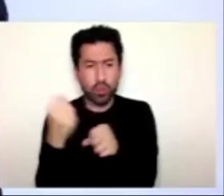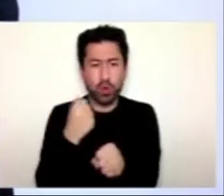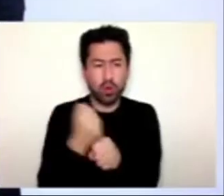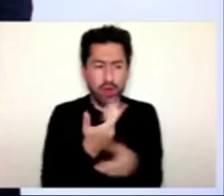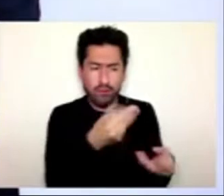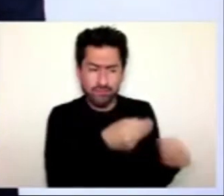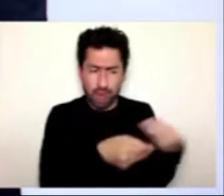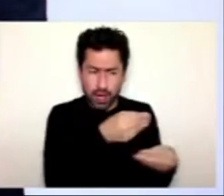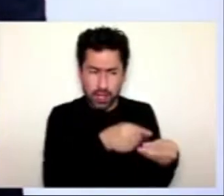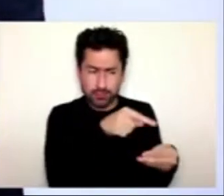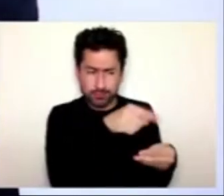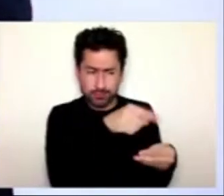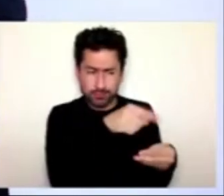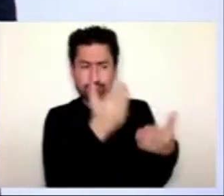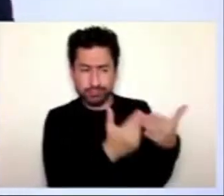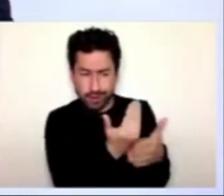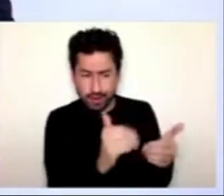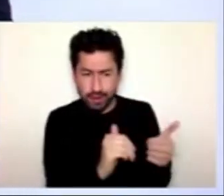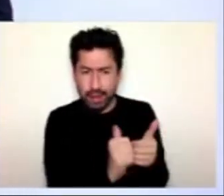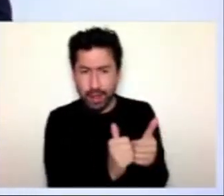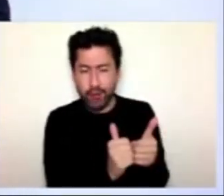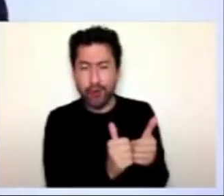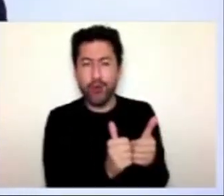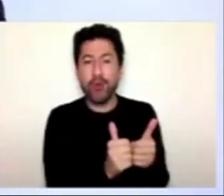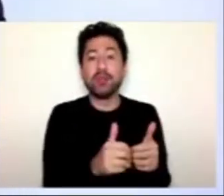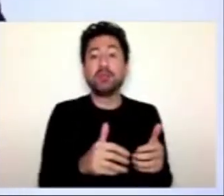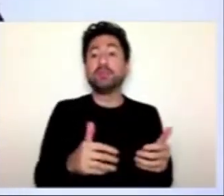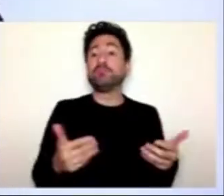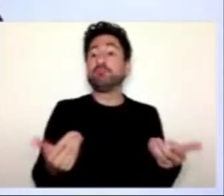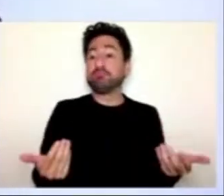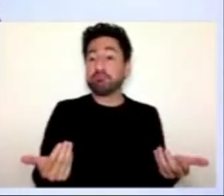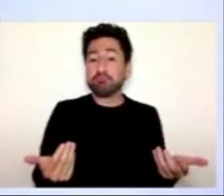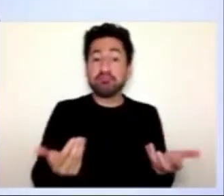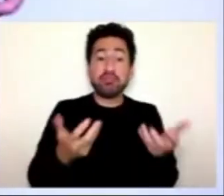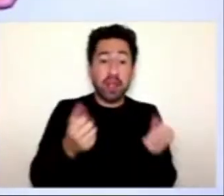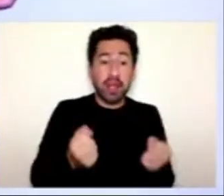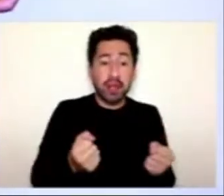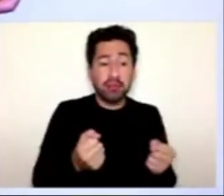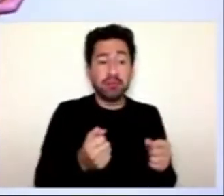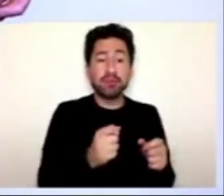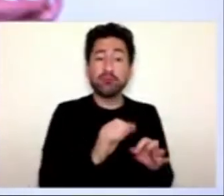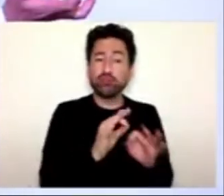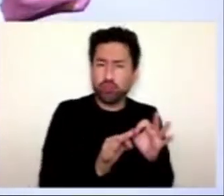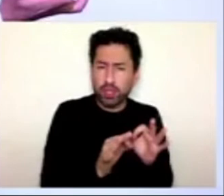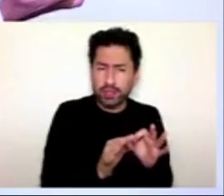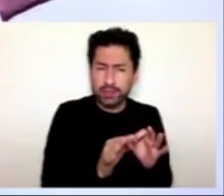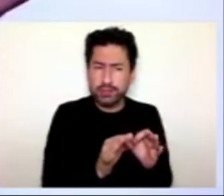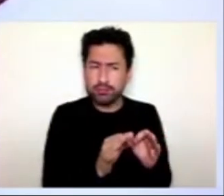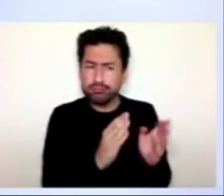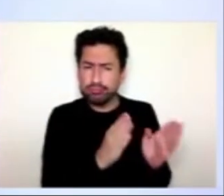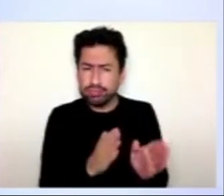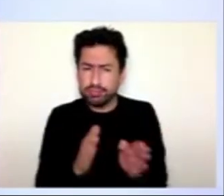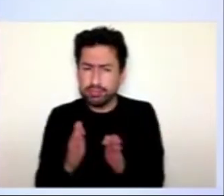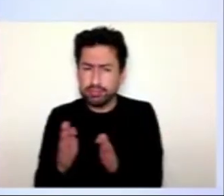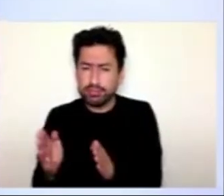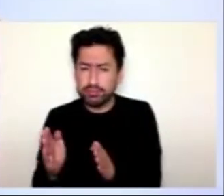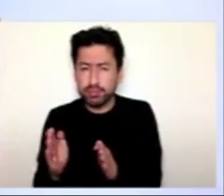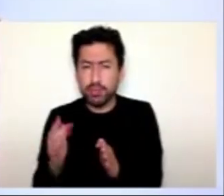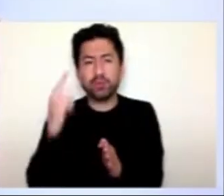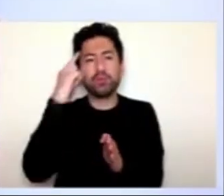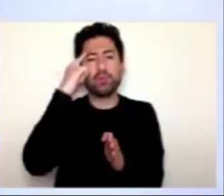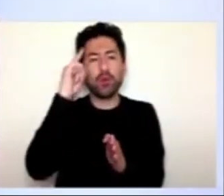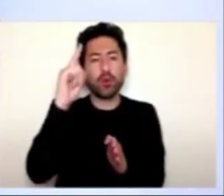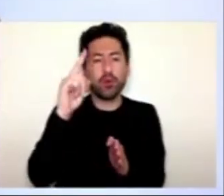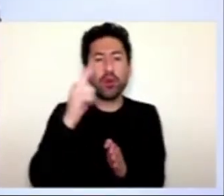hemos desarrollado alianzas estratégicas con otros cooperantes para maximizar la cantidad de